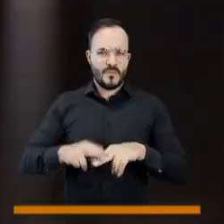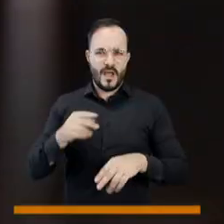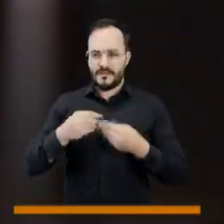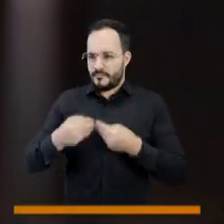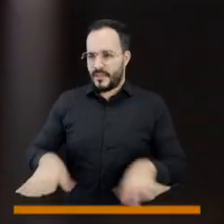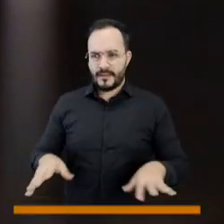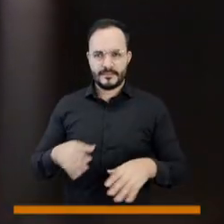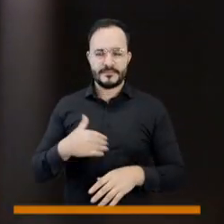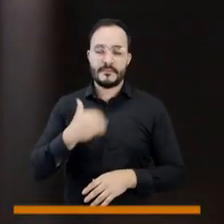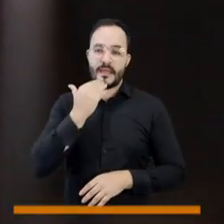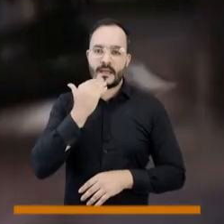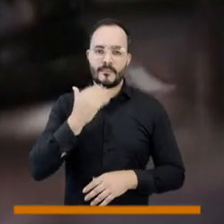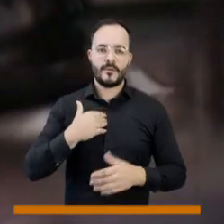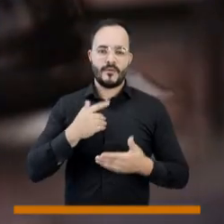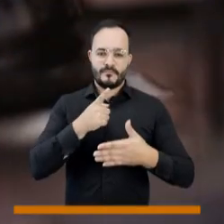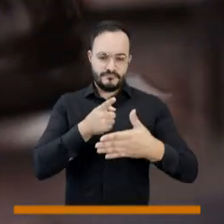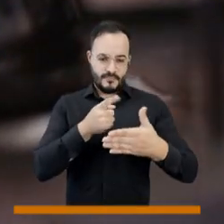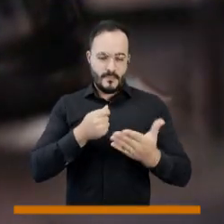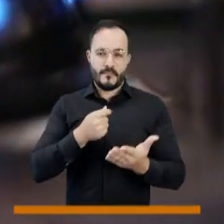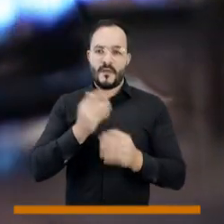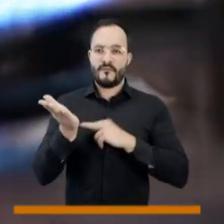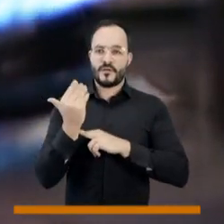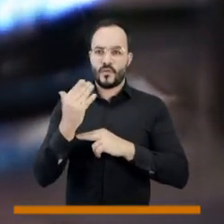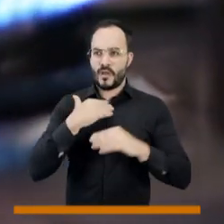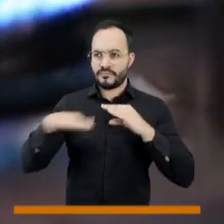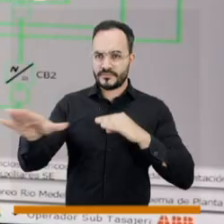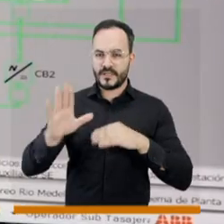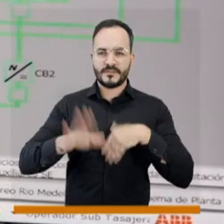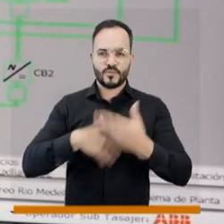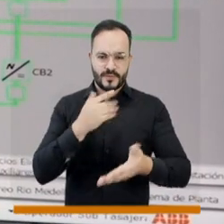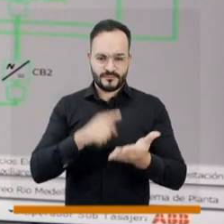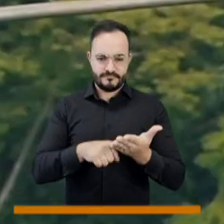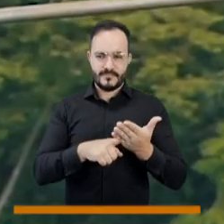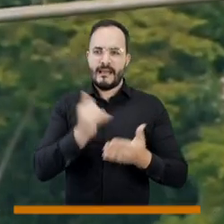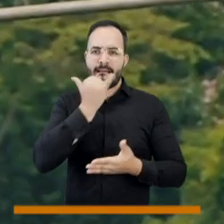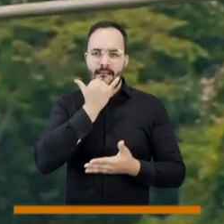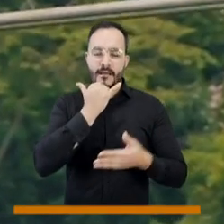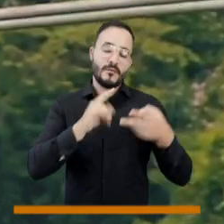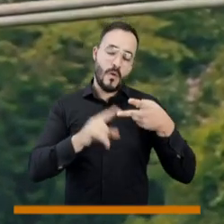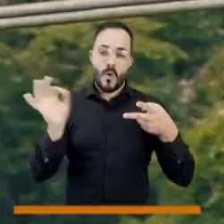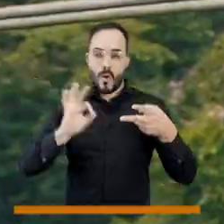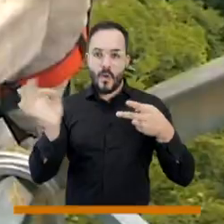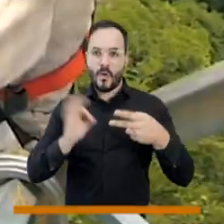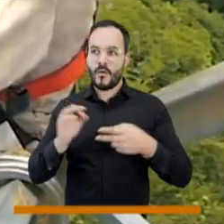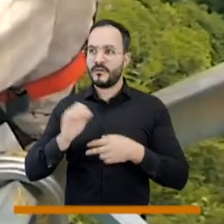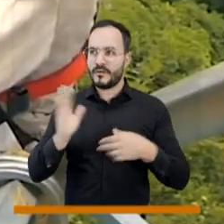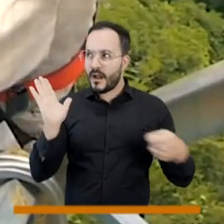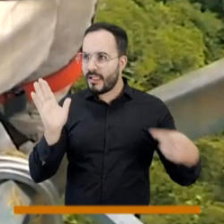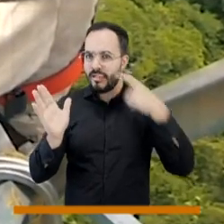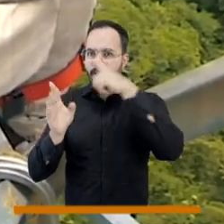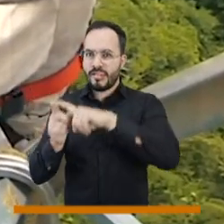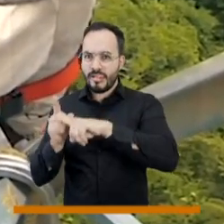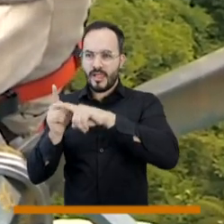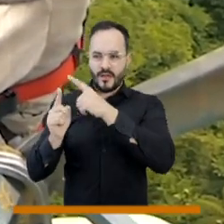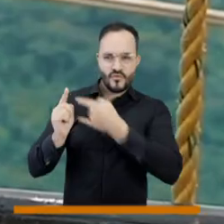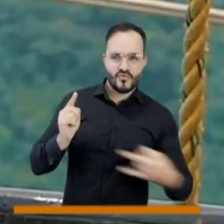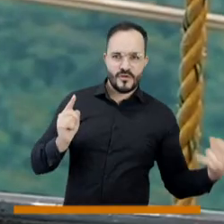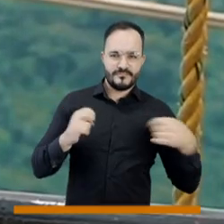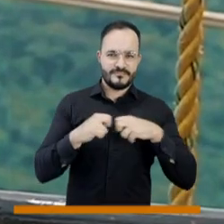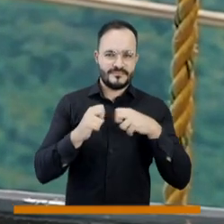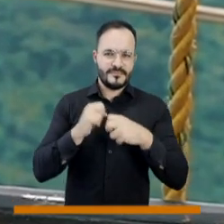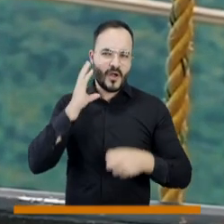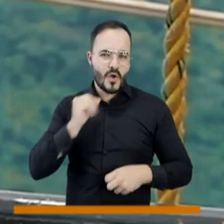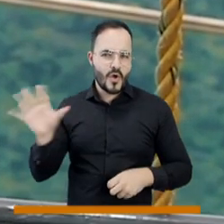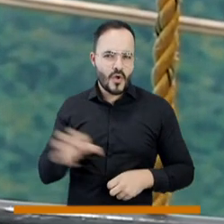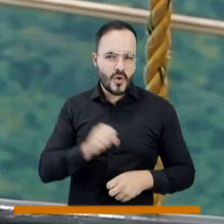que se llaman pérdidas no técnicas, que pueden ser por errores de facturación, por robos de energía o por otras cosas. Y hay que pagar también una cosa que se llama